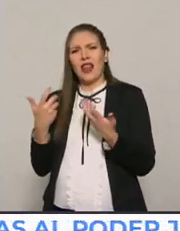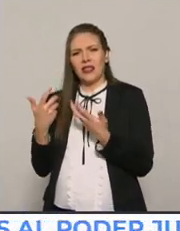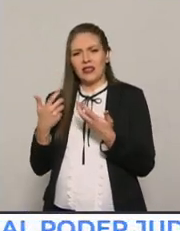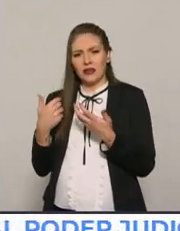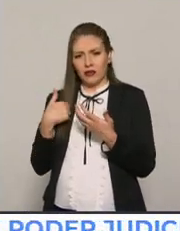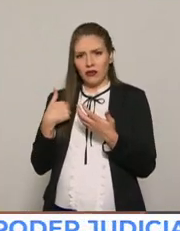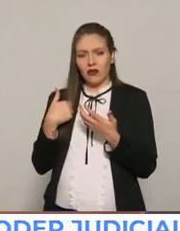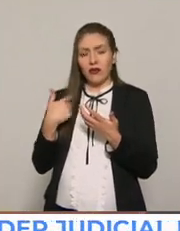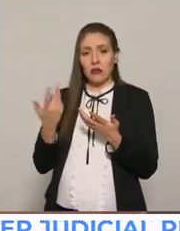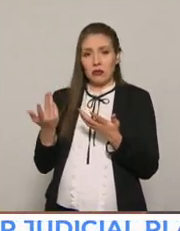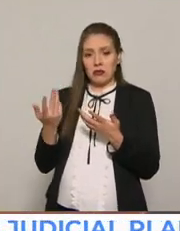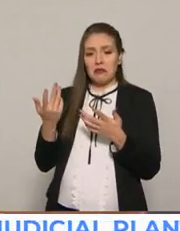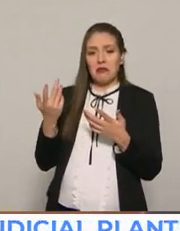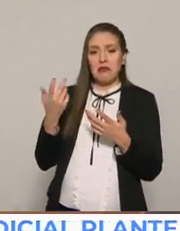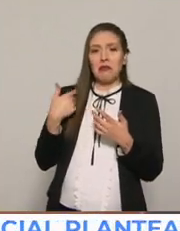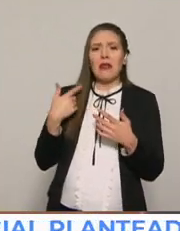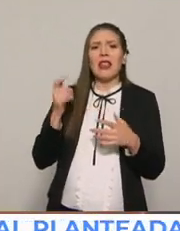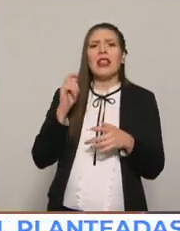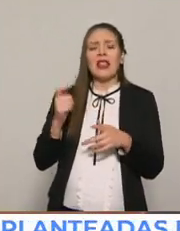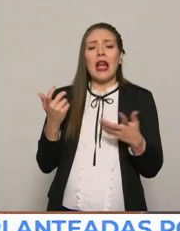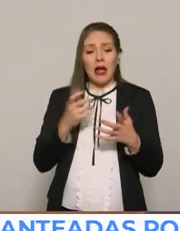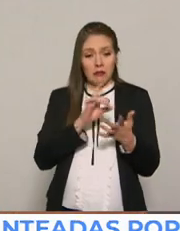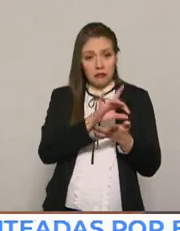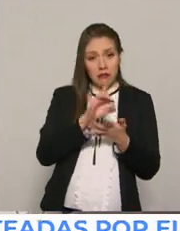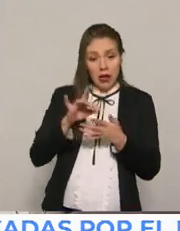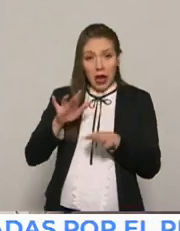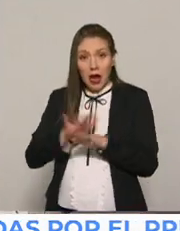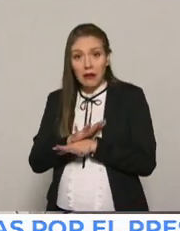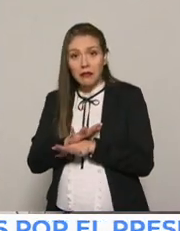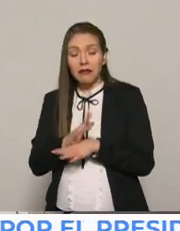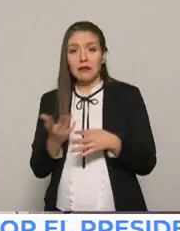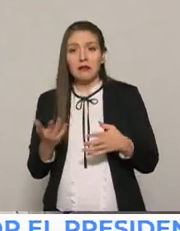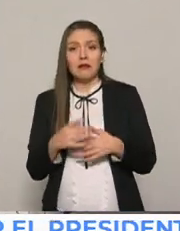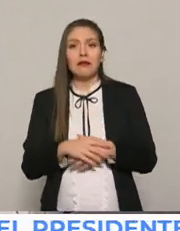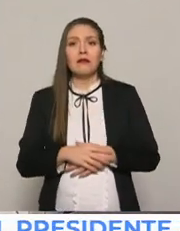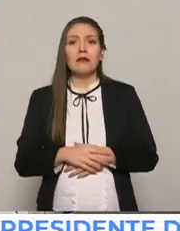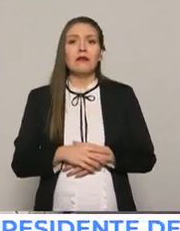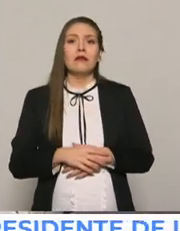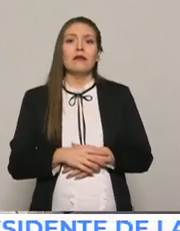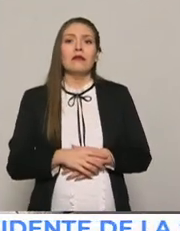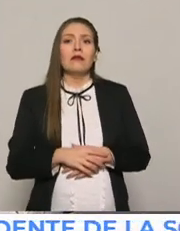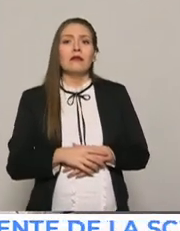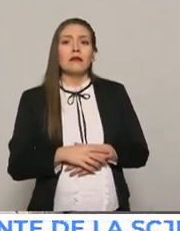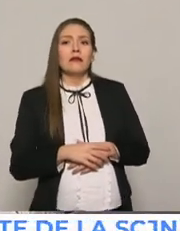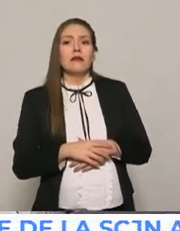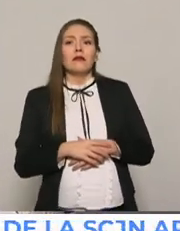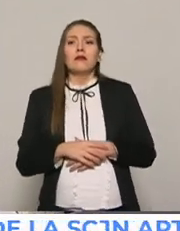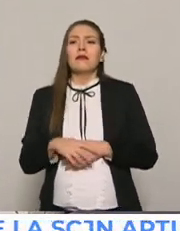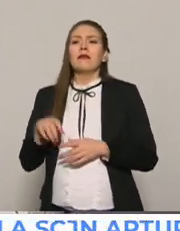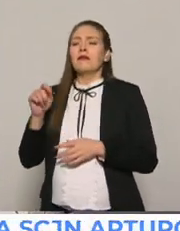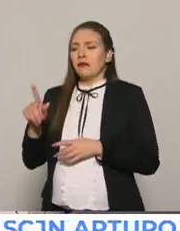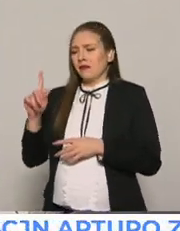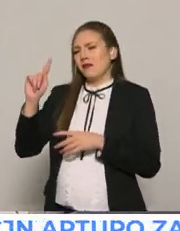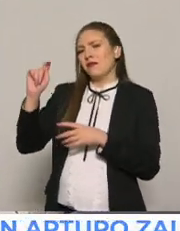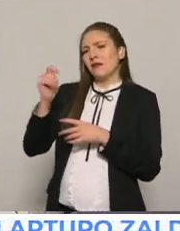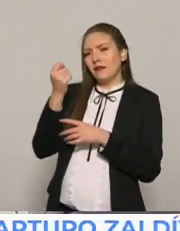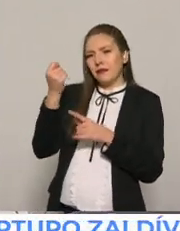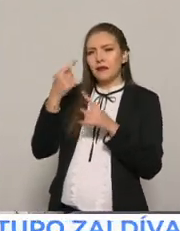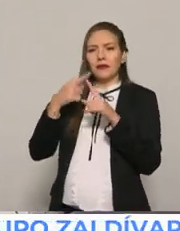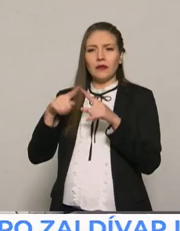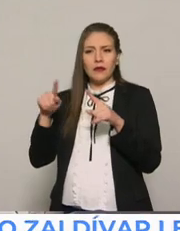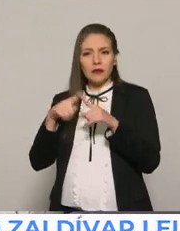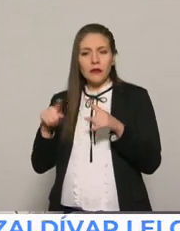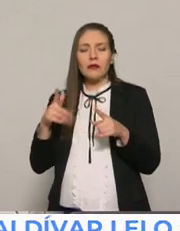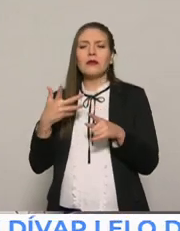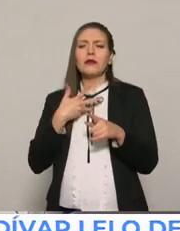tecnológicas para mal, en este sentido? Creo que, si bien las herramientas tecnológicas, las tecnologías, los entornos digitales presentan